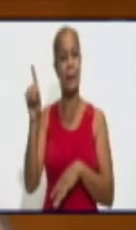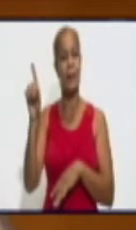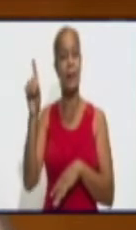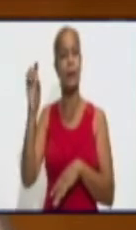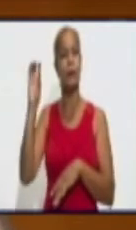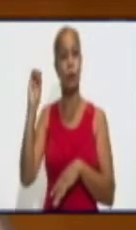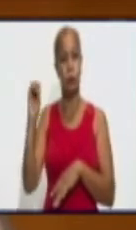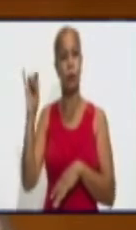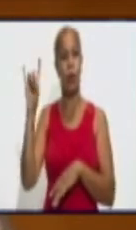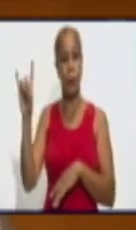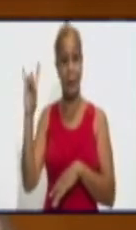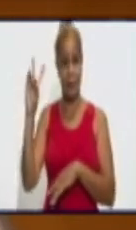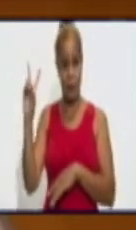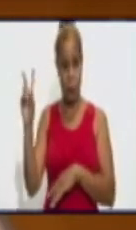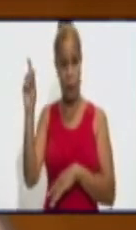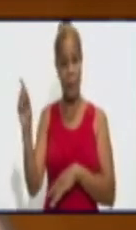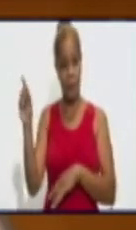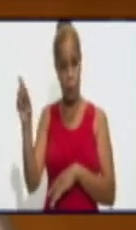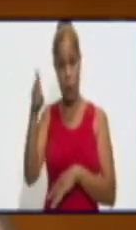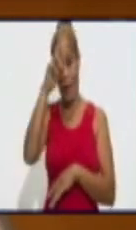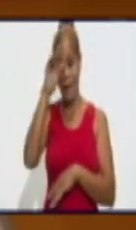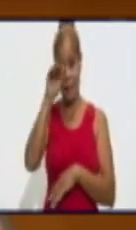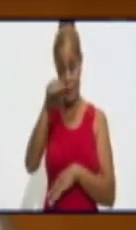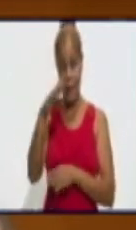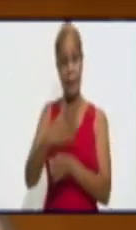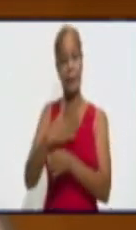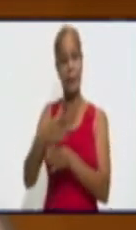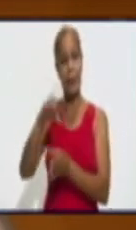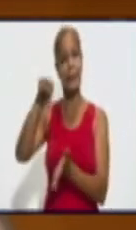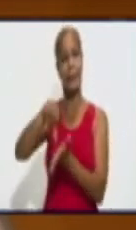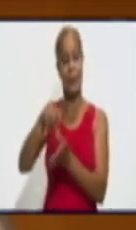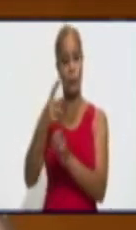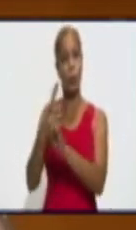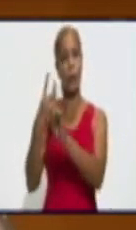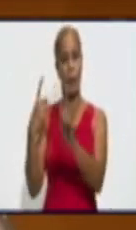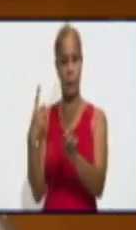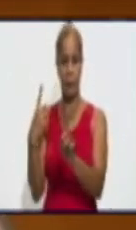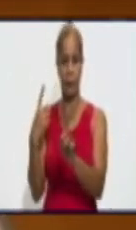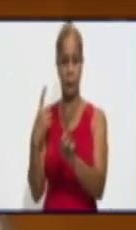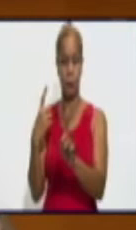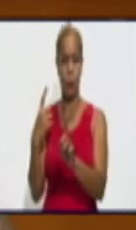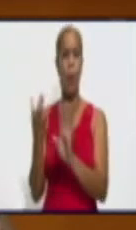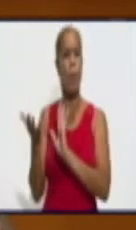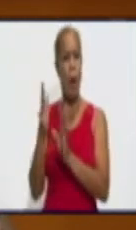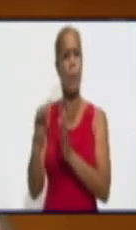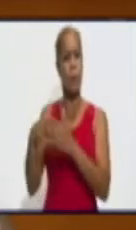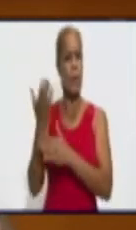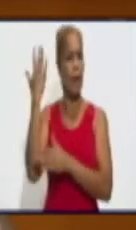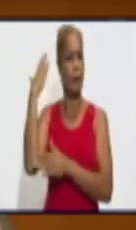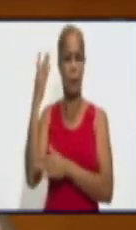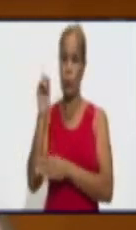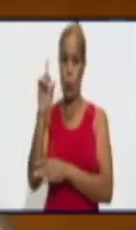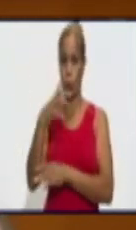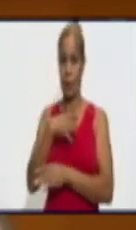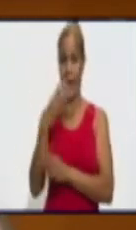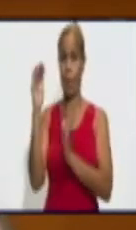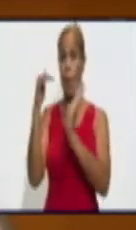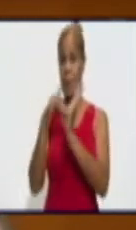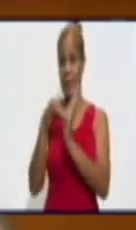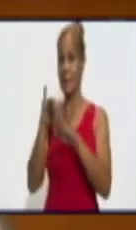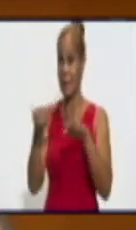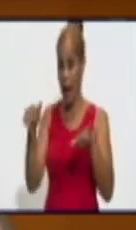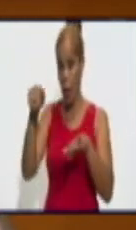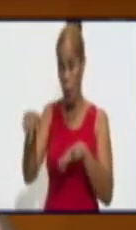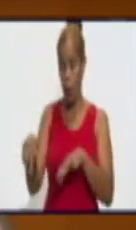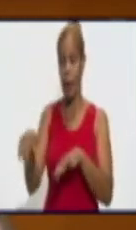ingresadas en los diferentes centros de aislamiento. Llevábamos varios días que no llegábamos a 1.000, ya tenemos 1.092 pacientes ingresados.